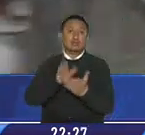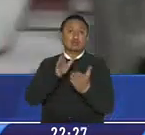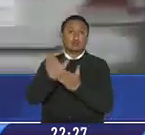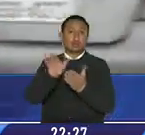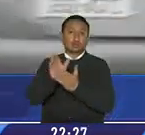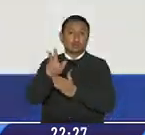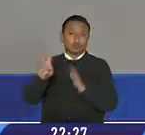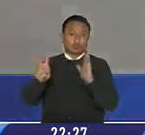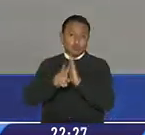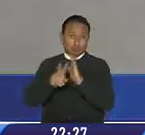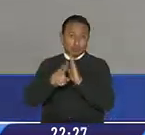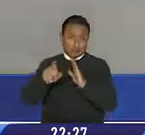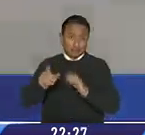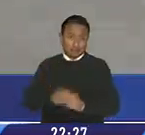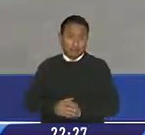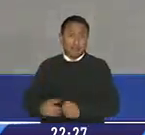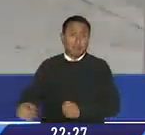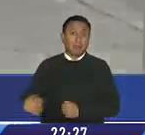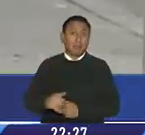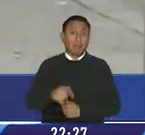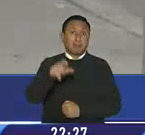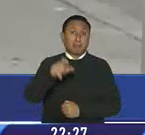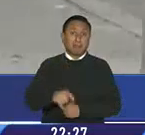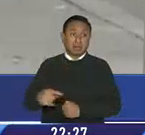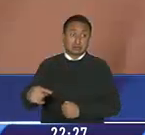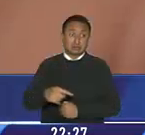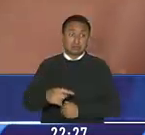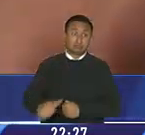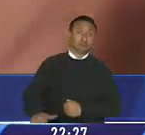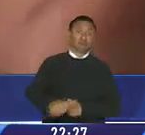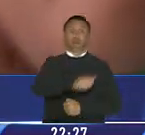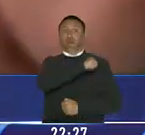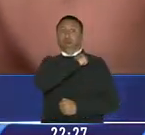ataque a traición lo puso boca abajo